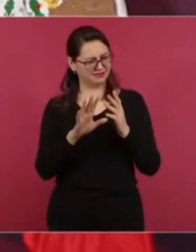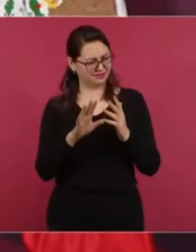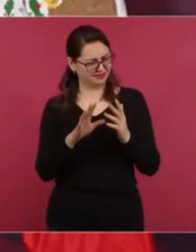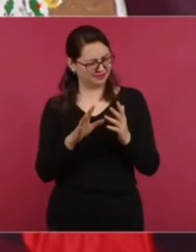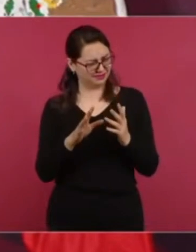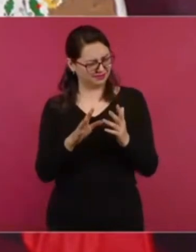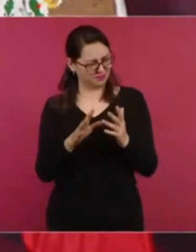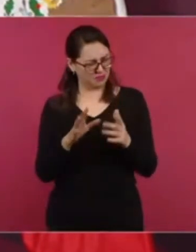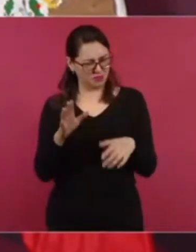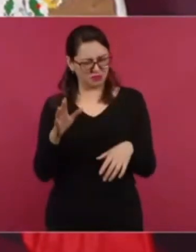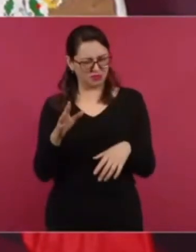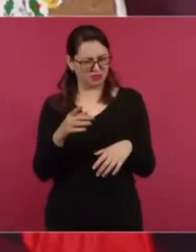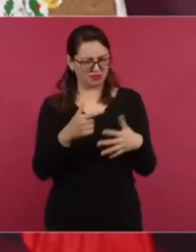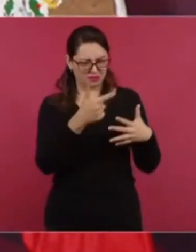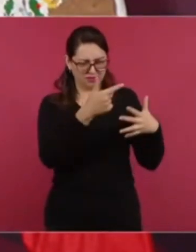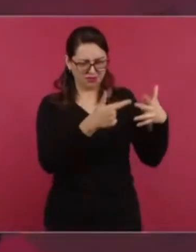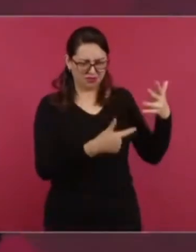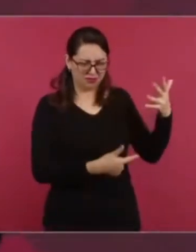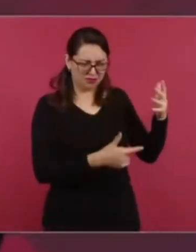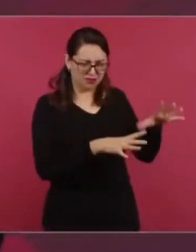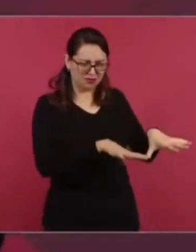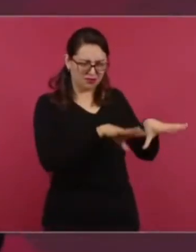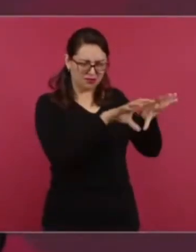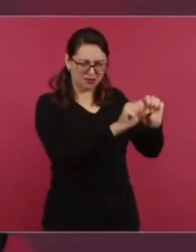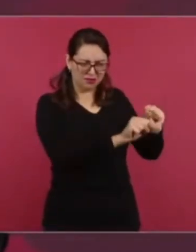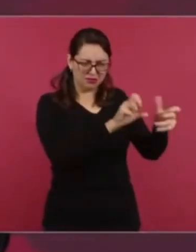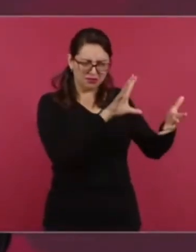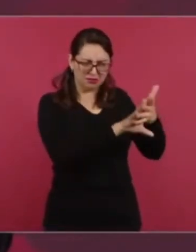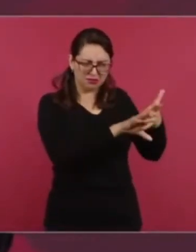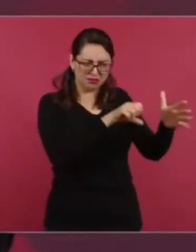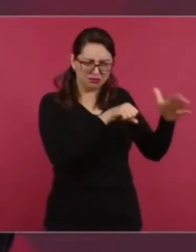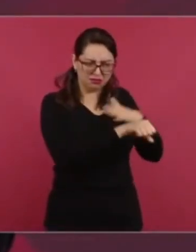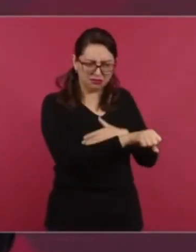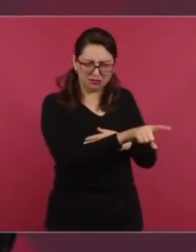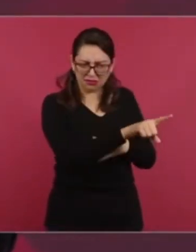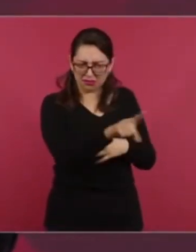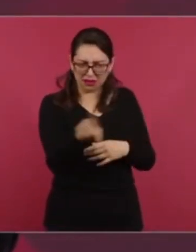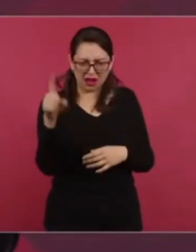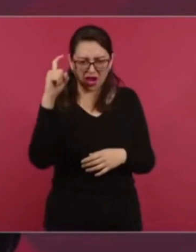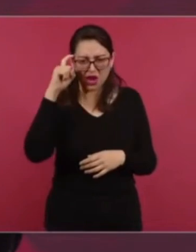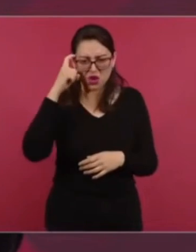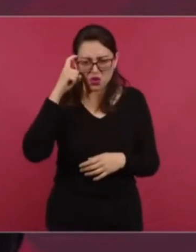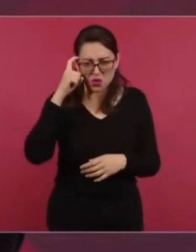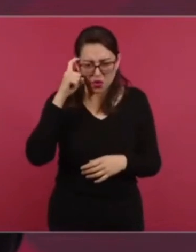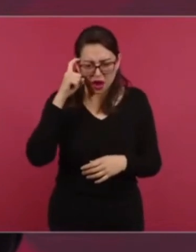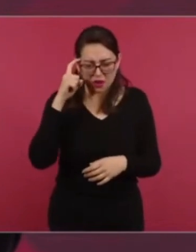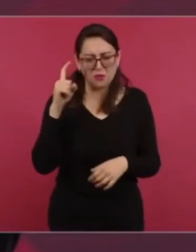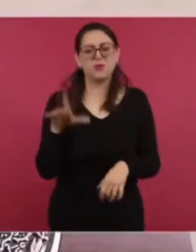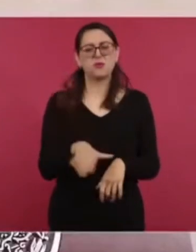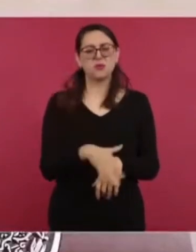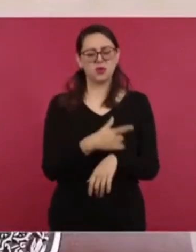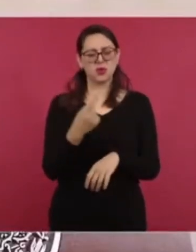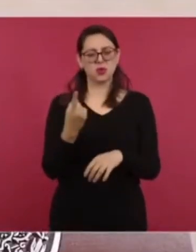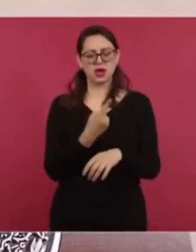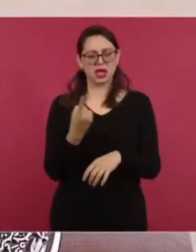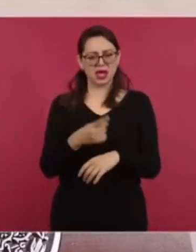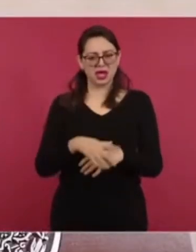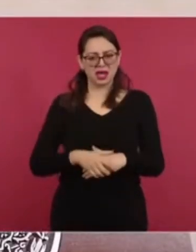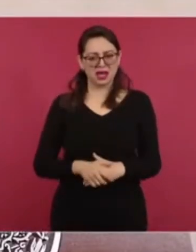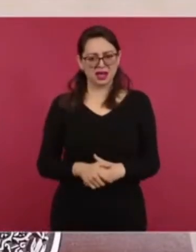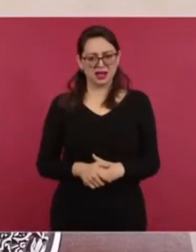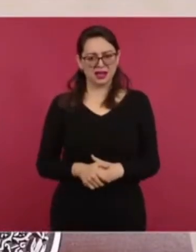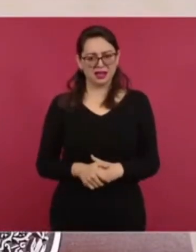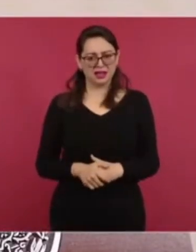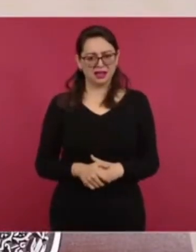porque no querían que se detuviera al procurador y a otros.